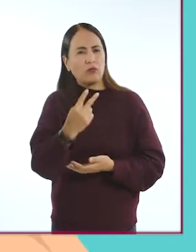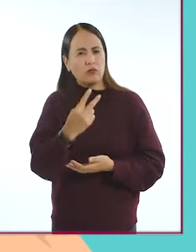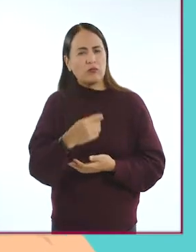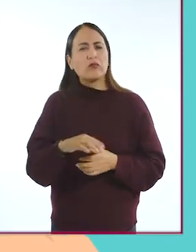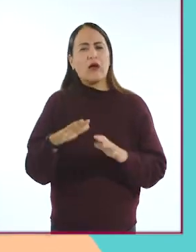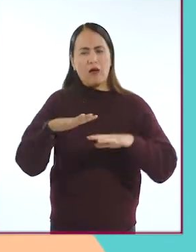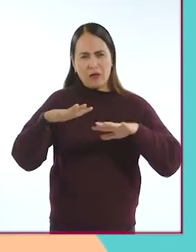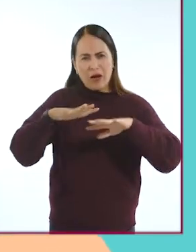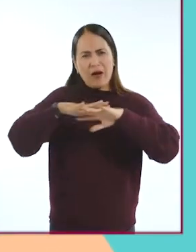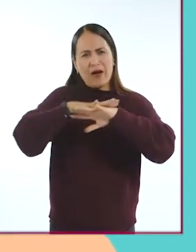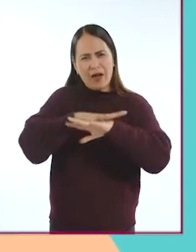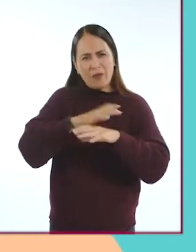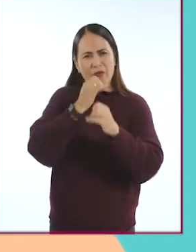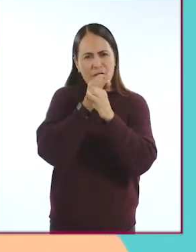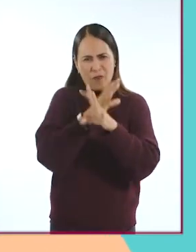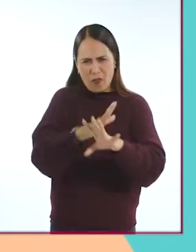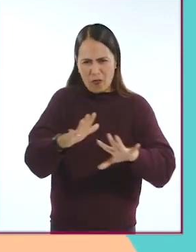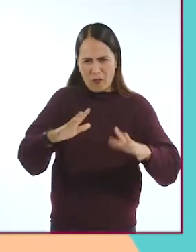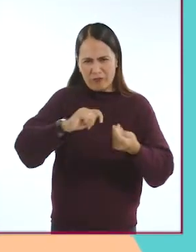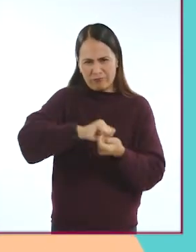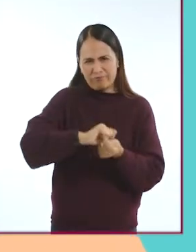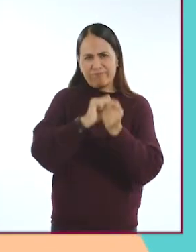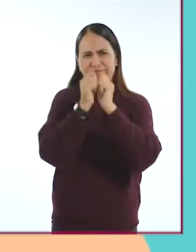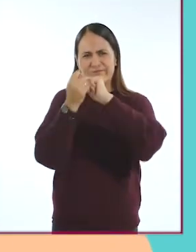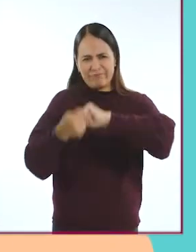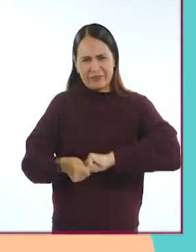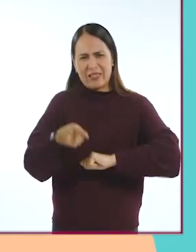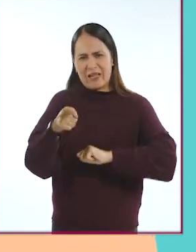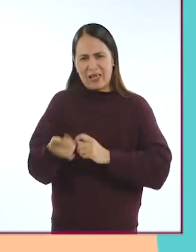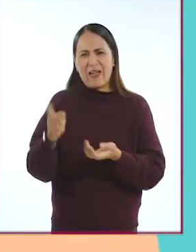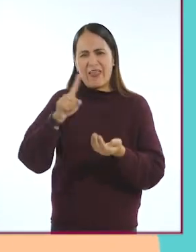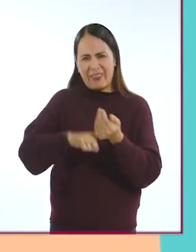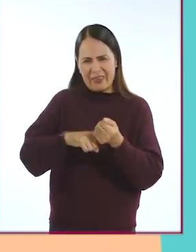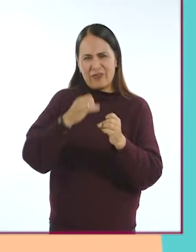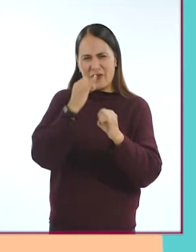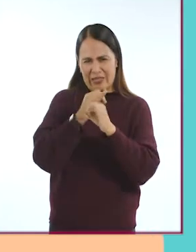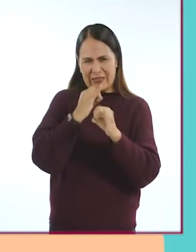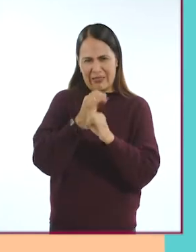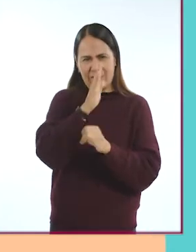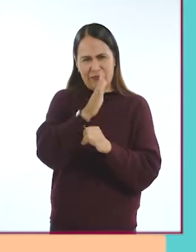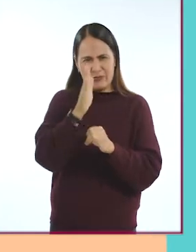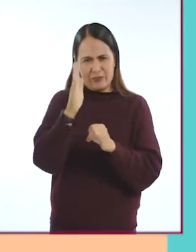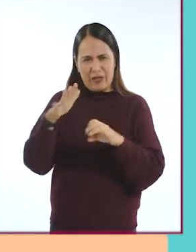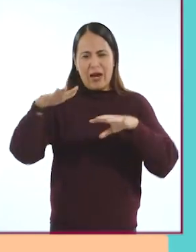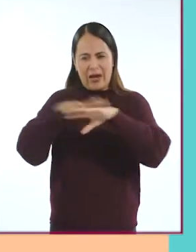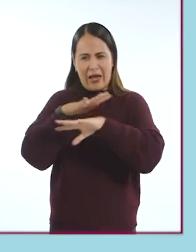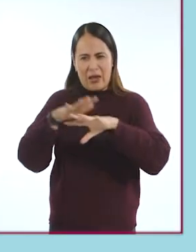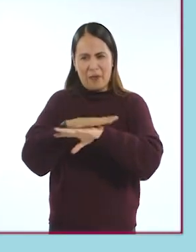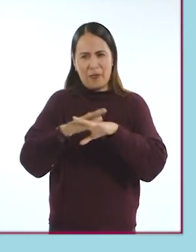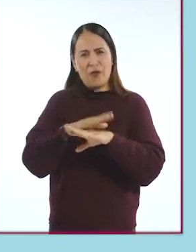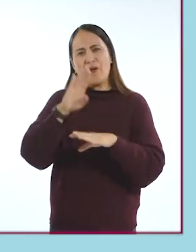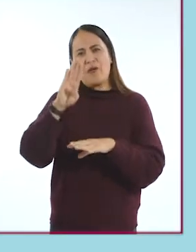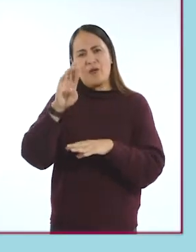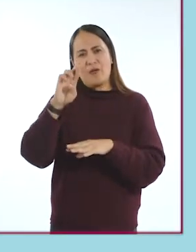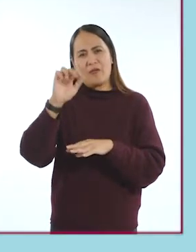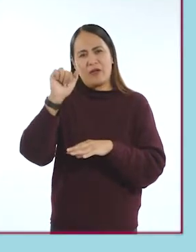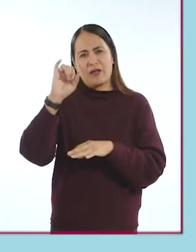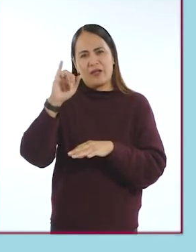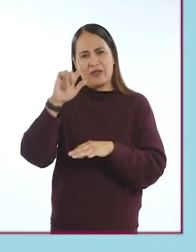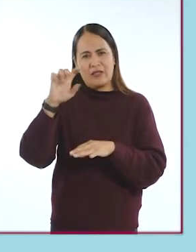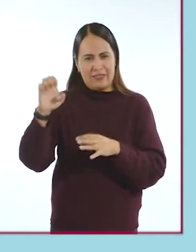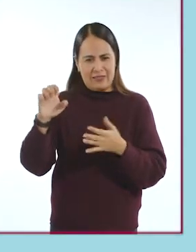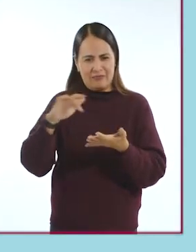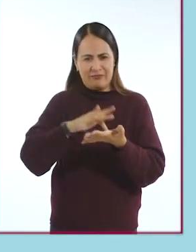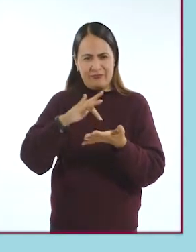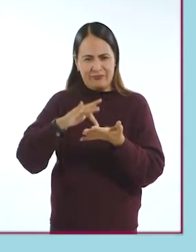dispositivo que puede transformar la información de cualquier biblioteca digital en caracteres en braille. Nos referimos a